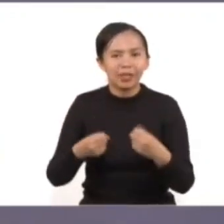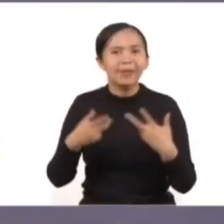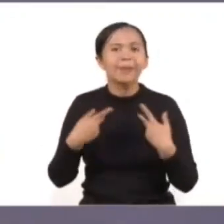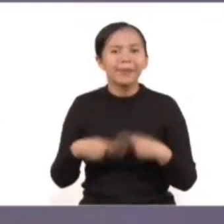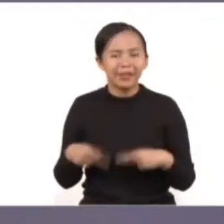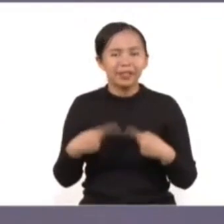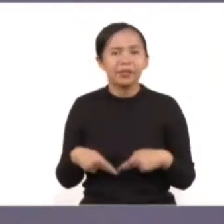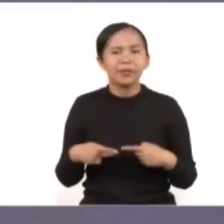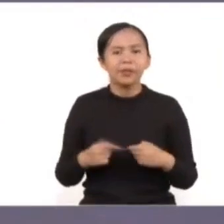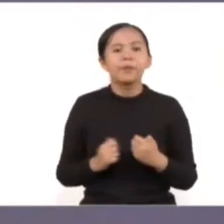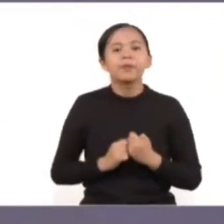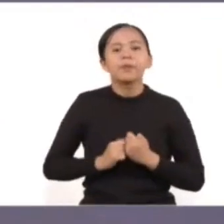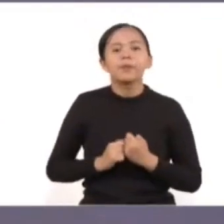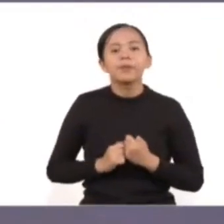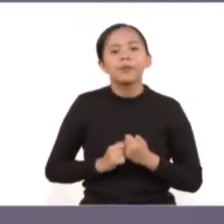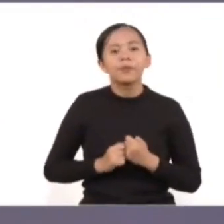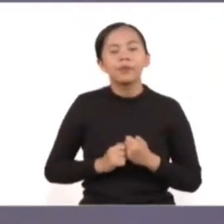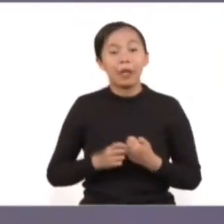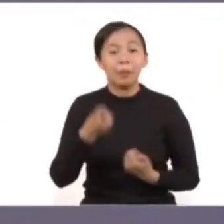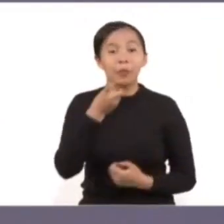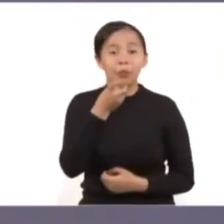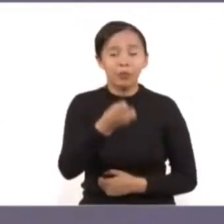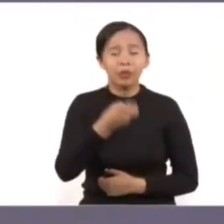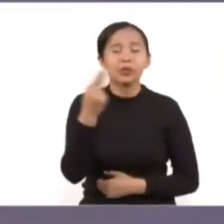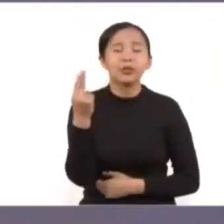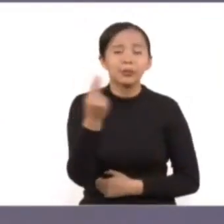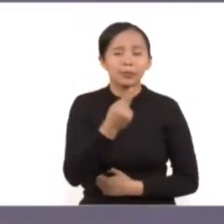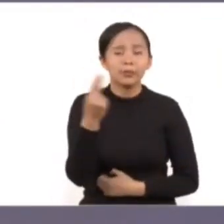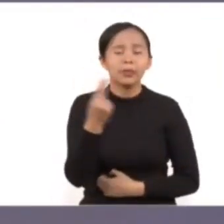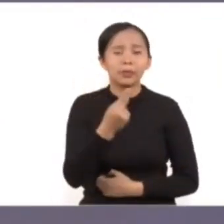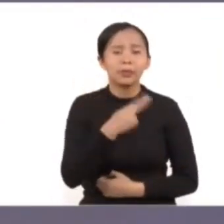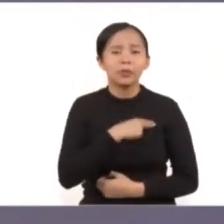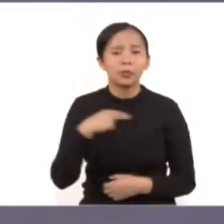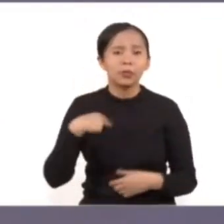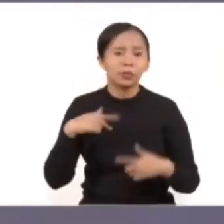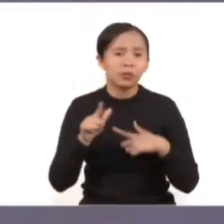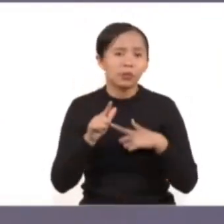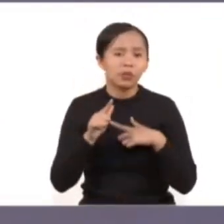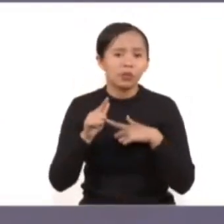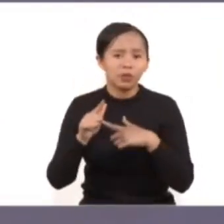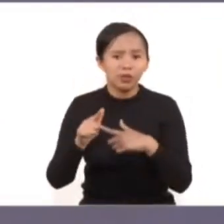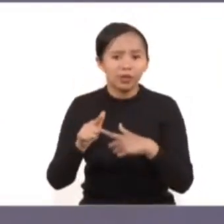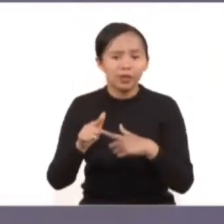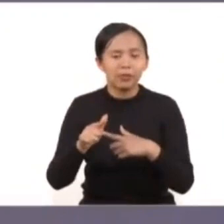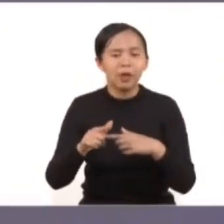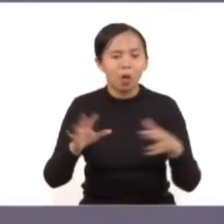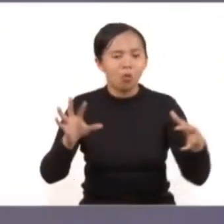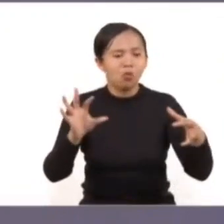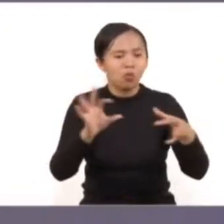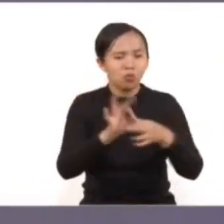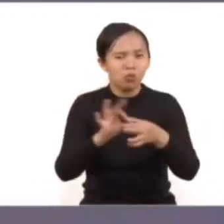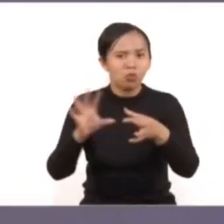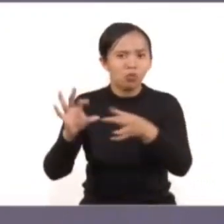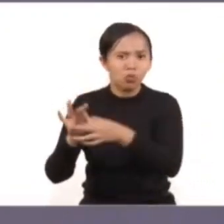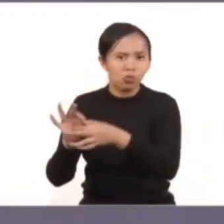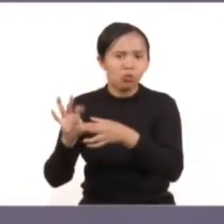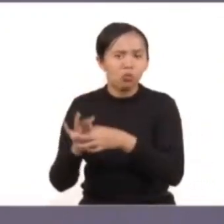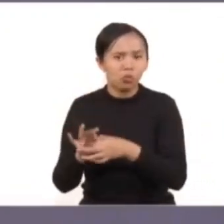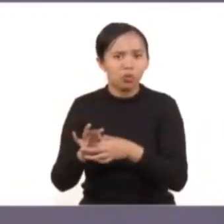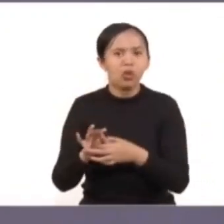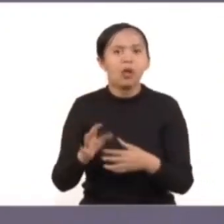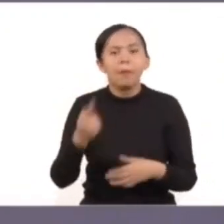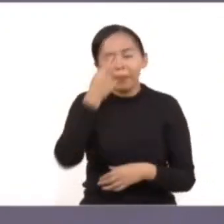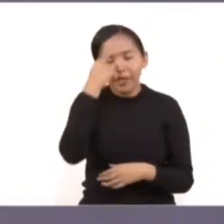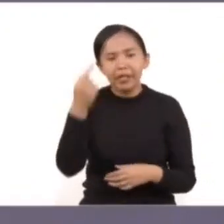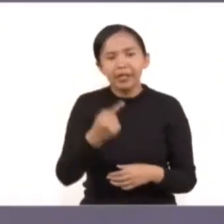En este sentido, es necesario continuar con el reforzamiento de estos lazos de colaboración para